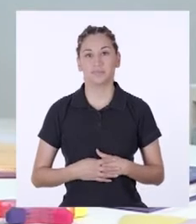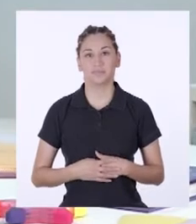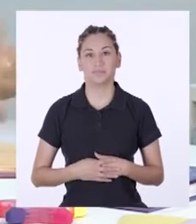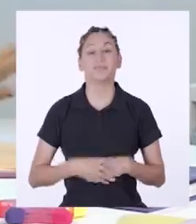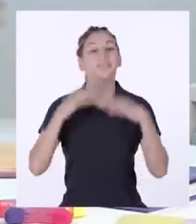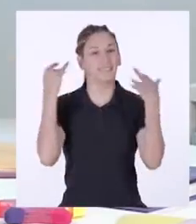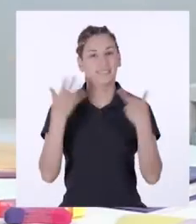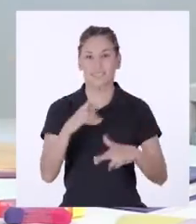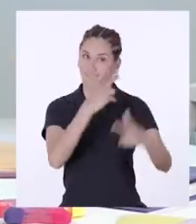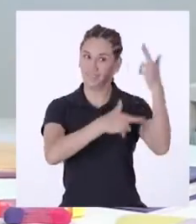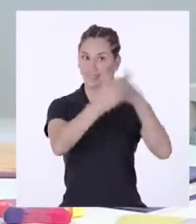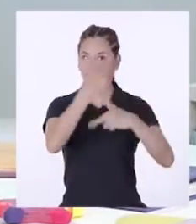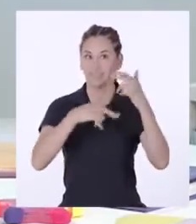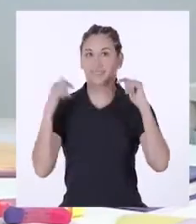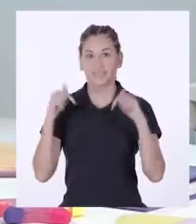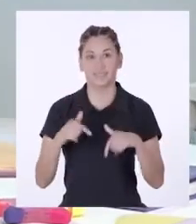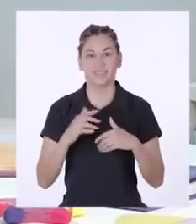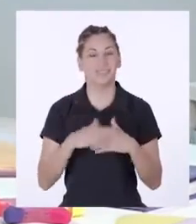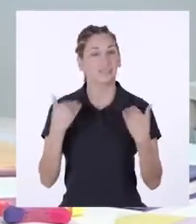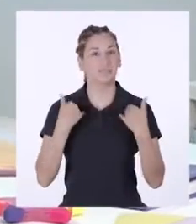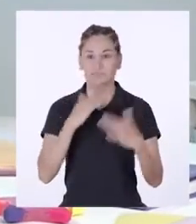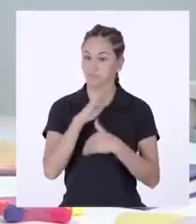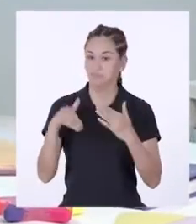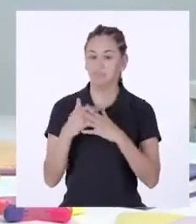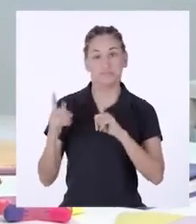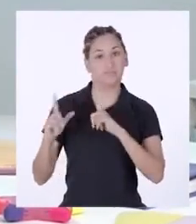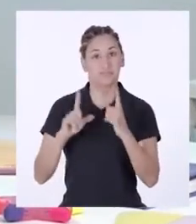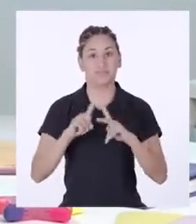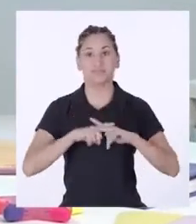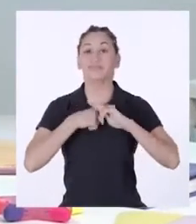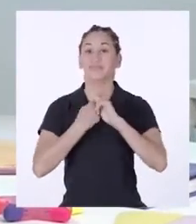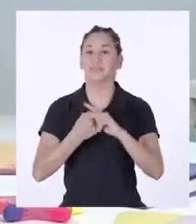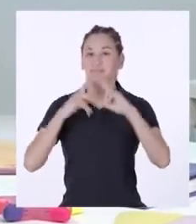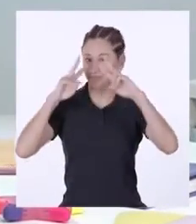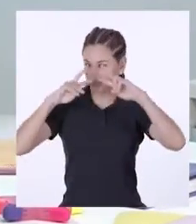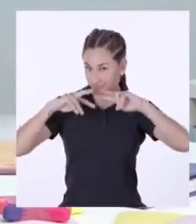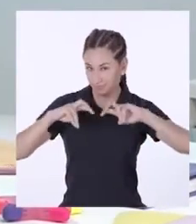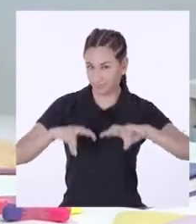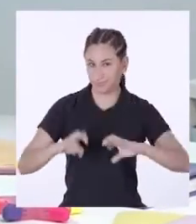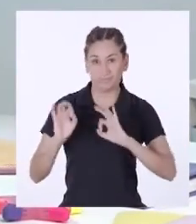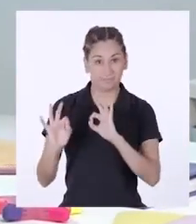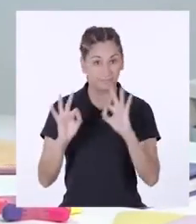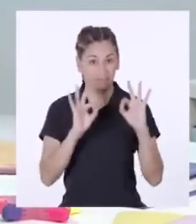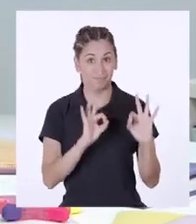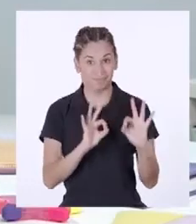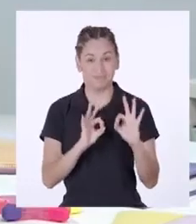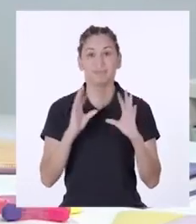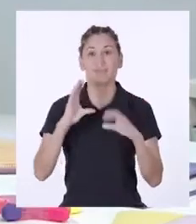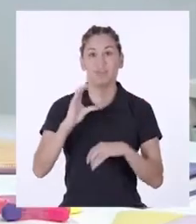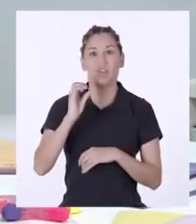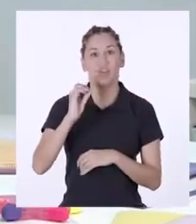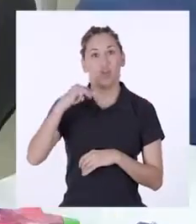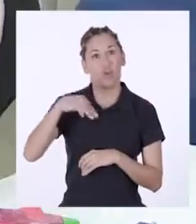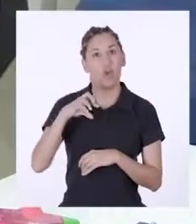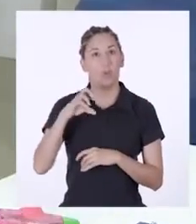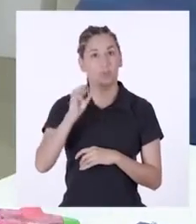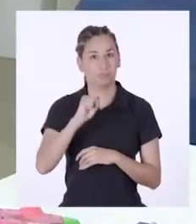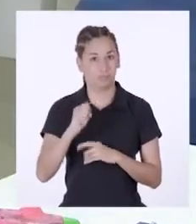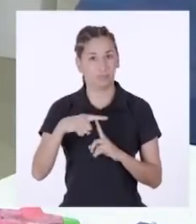Estamos de vuelta y tenemos todo listo para continuar nuestra investigación con respecto al compost.